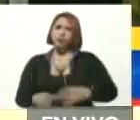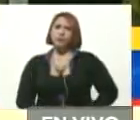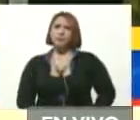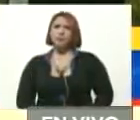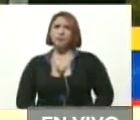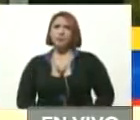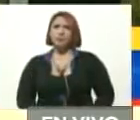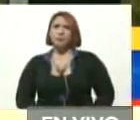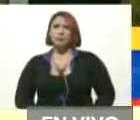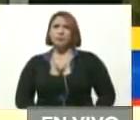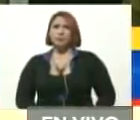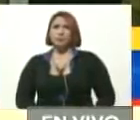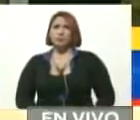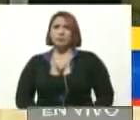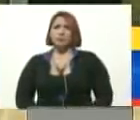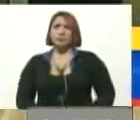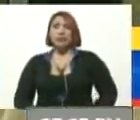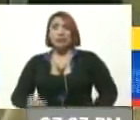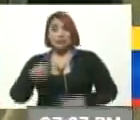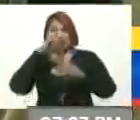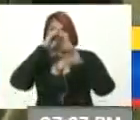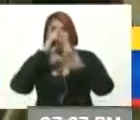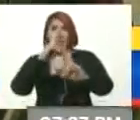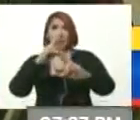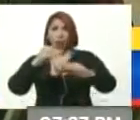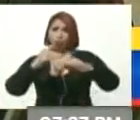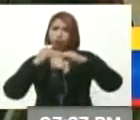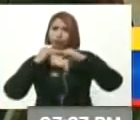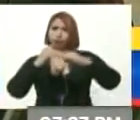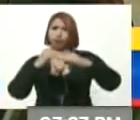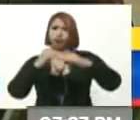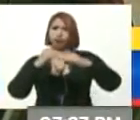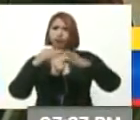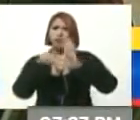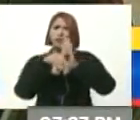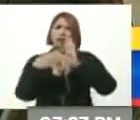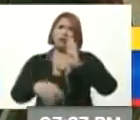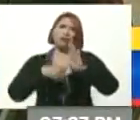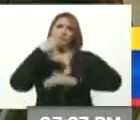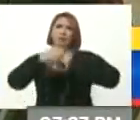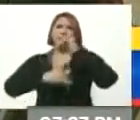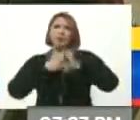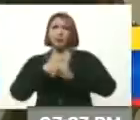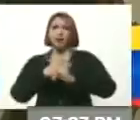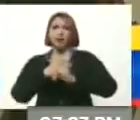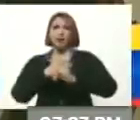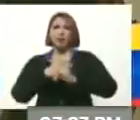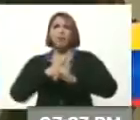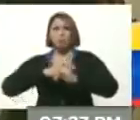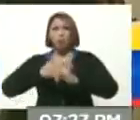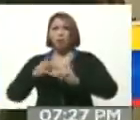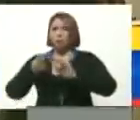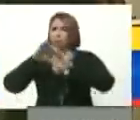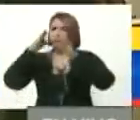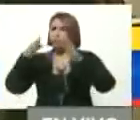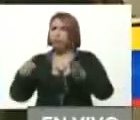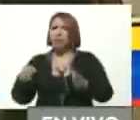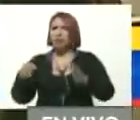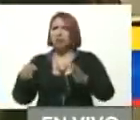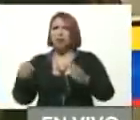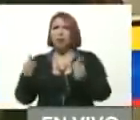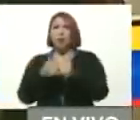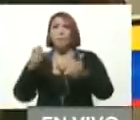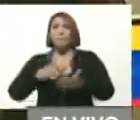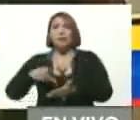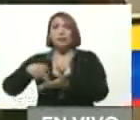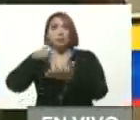respeto mutuo, con respeto al derecho internacional de ir a una mesa con participación